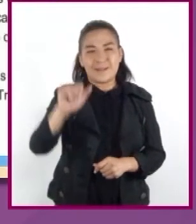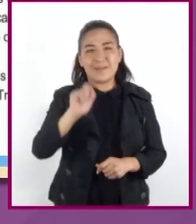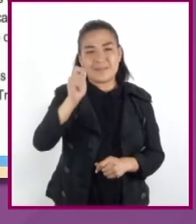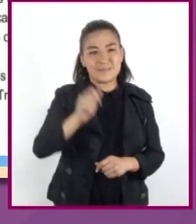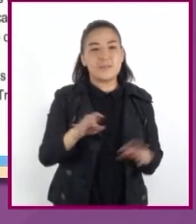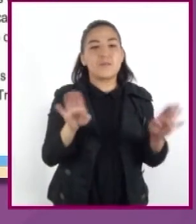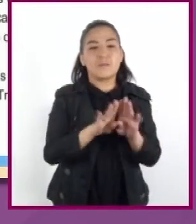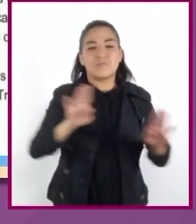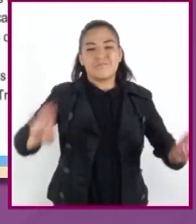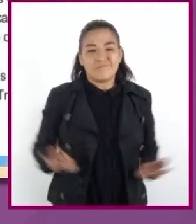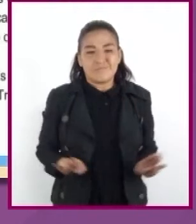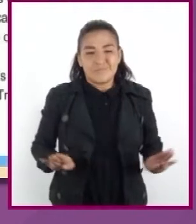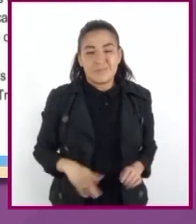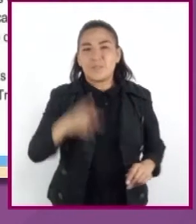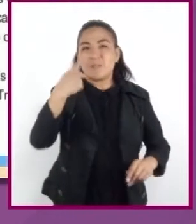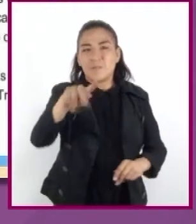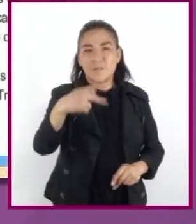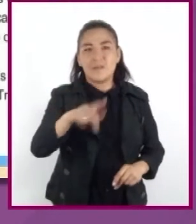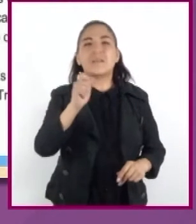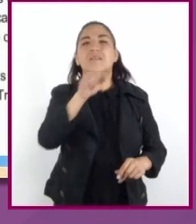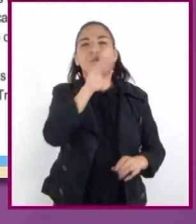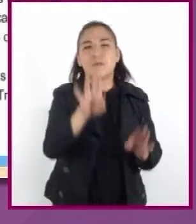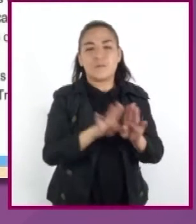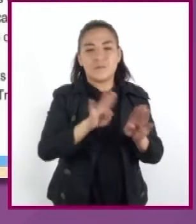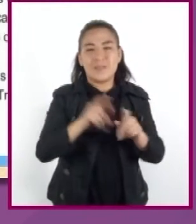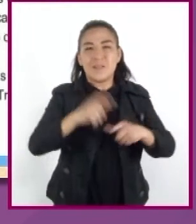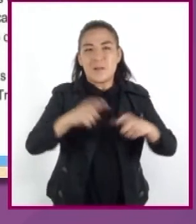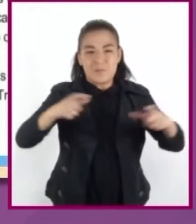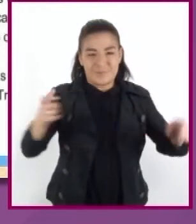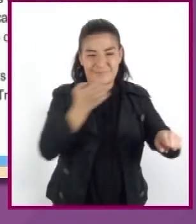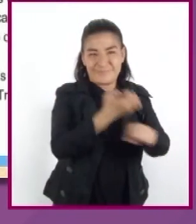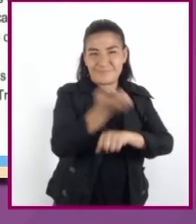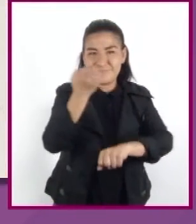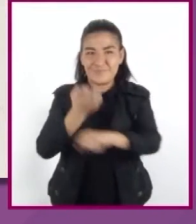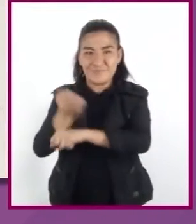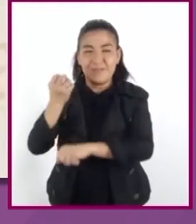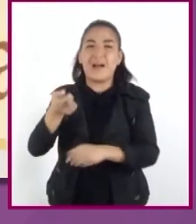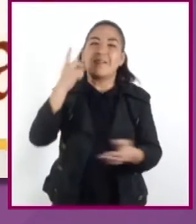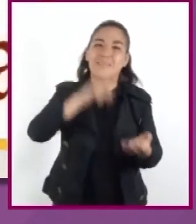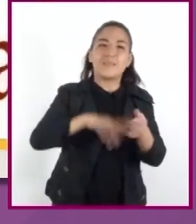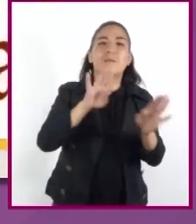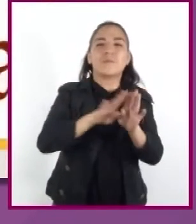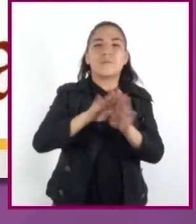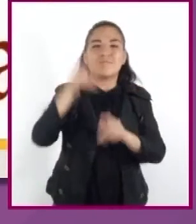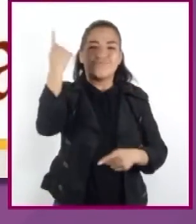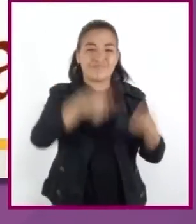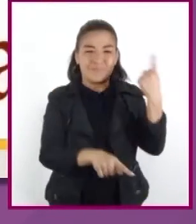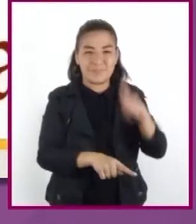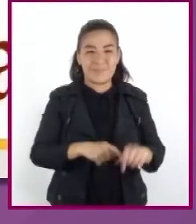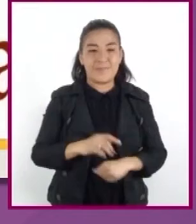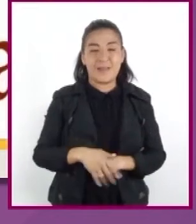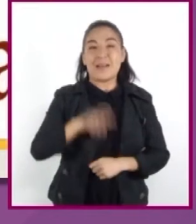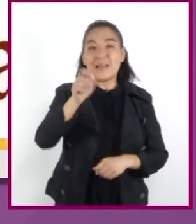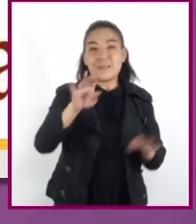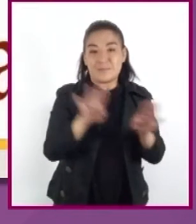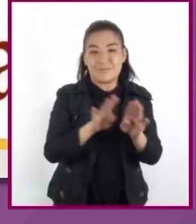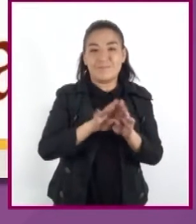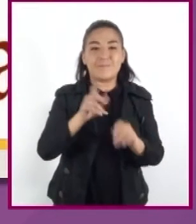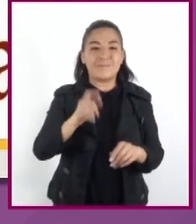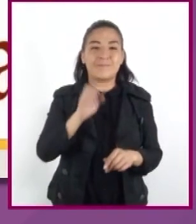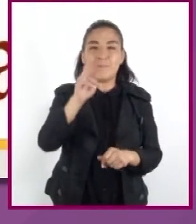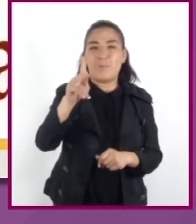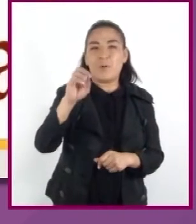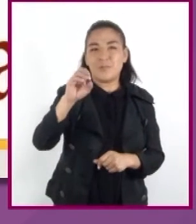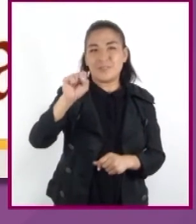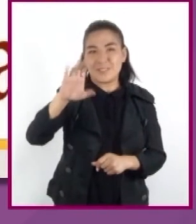de militarismo y la expansión de las ciudades-estado a través de conquistas. El postclásico tardío comprendió